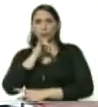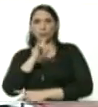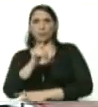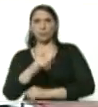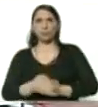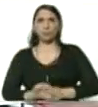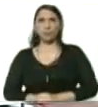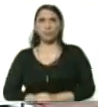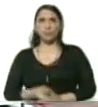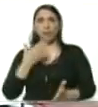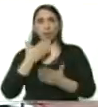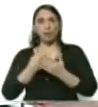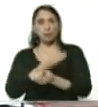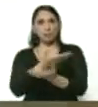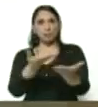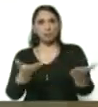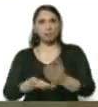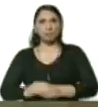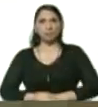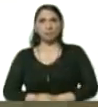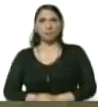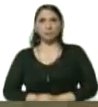de información. Muchísimas gracias.